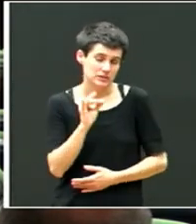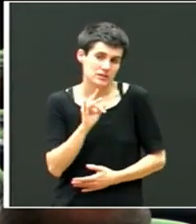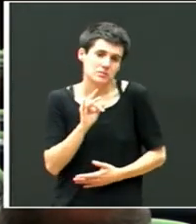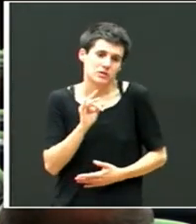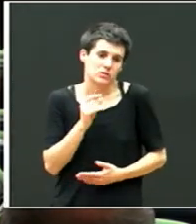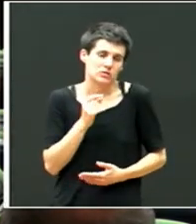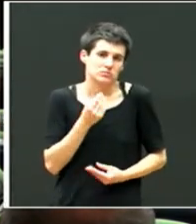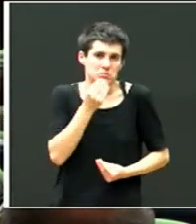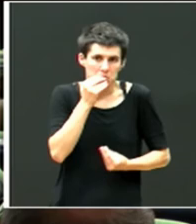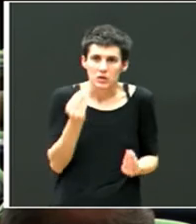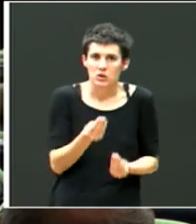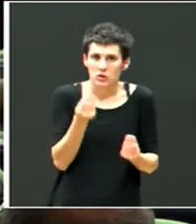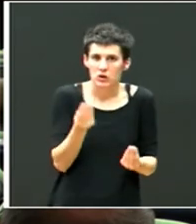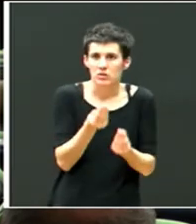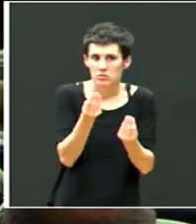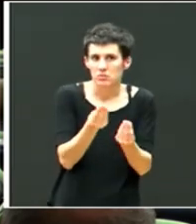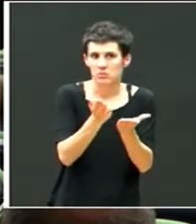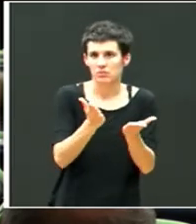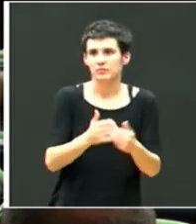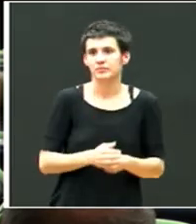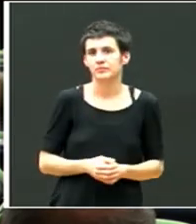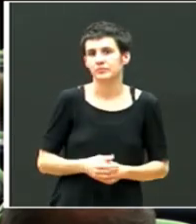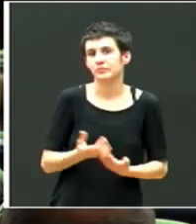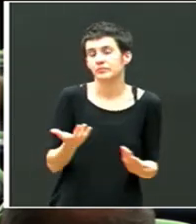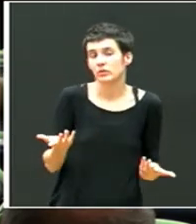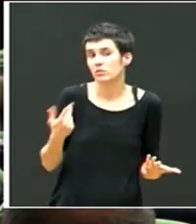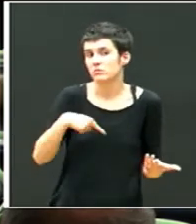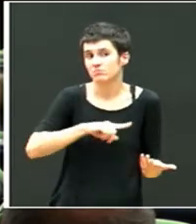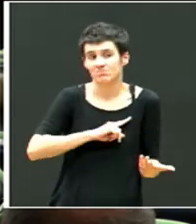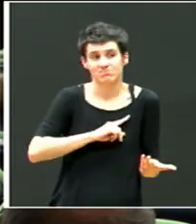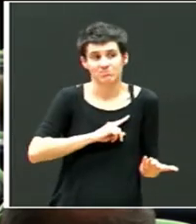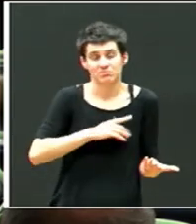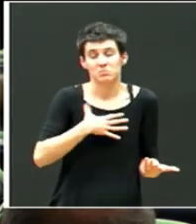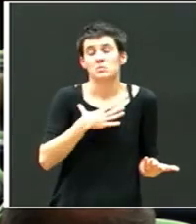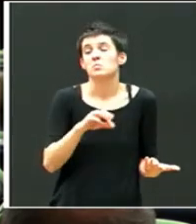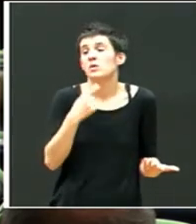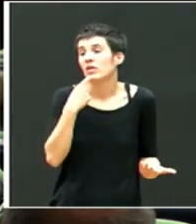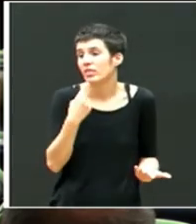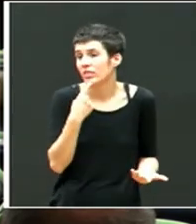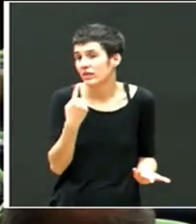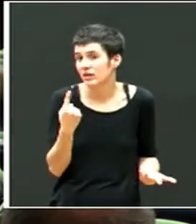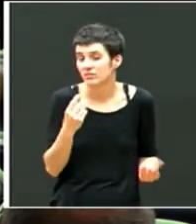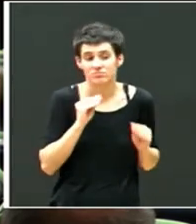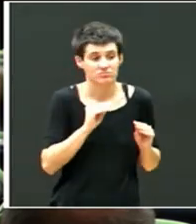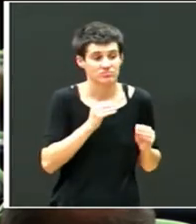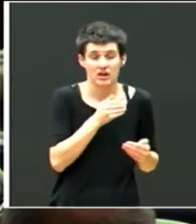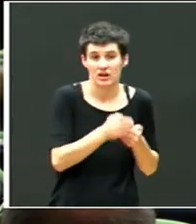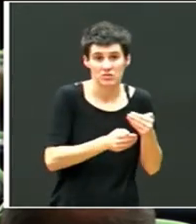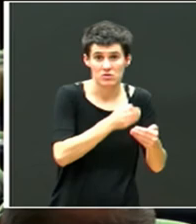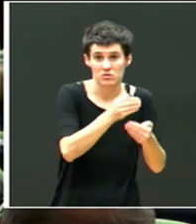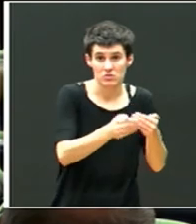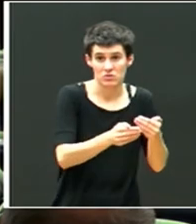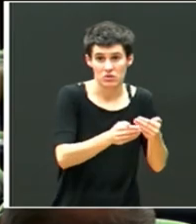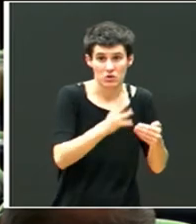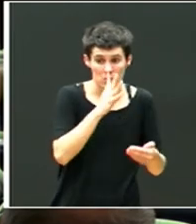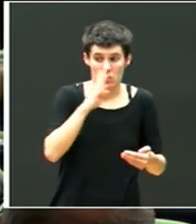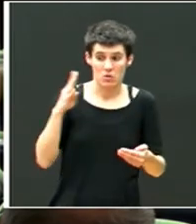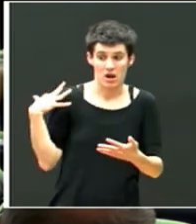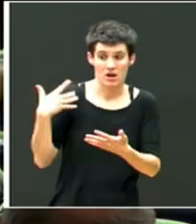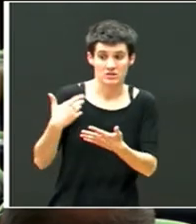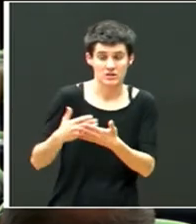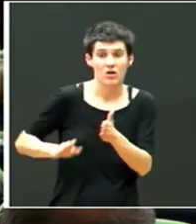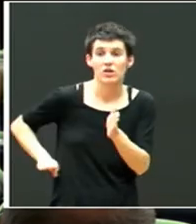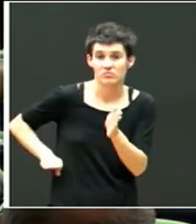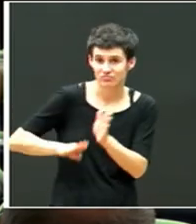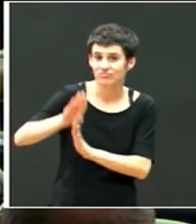constantemente, por lo que podemos asegurar que, la verdad es que su evolución estos cuatro últimos años ha sido muy